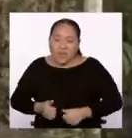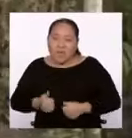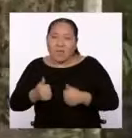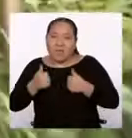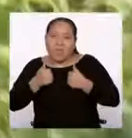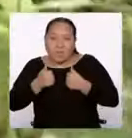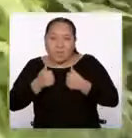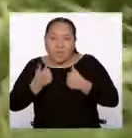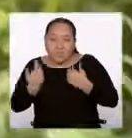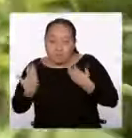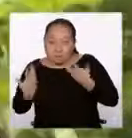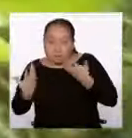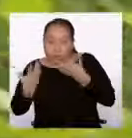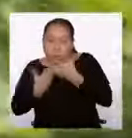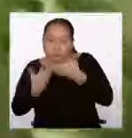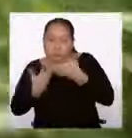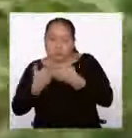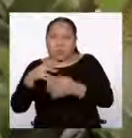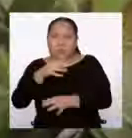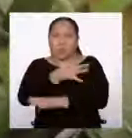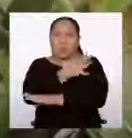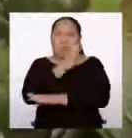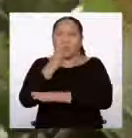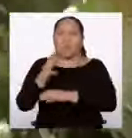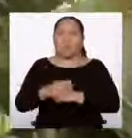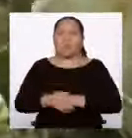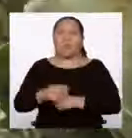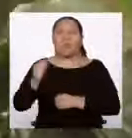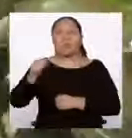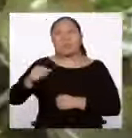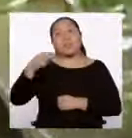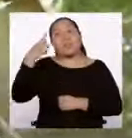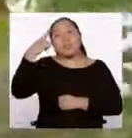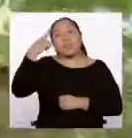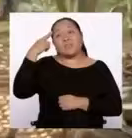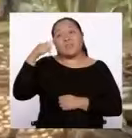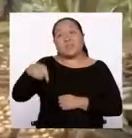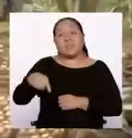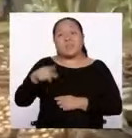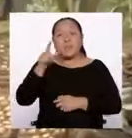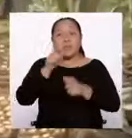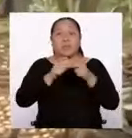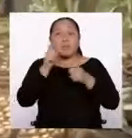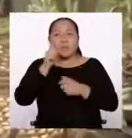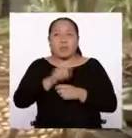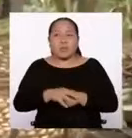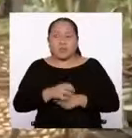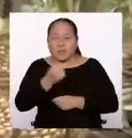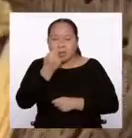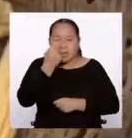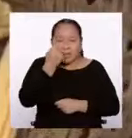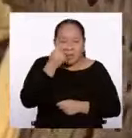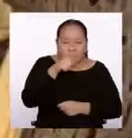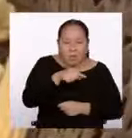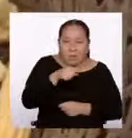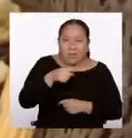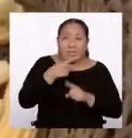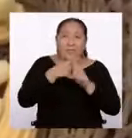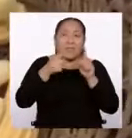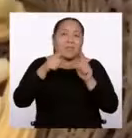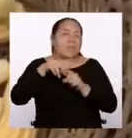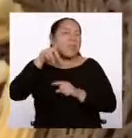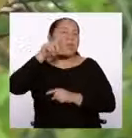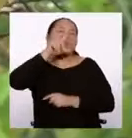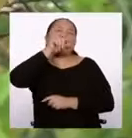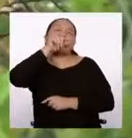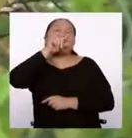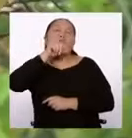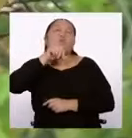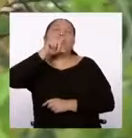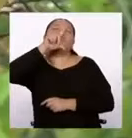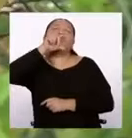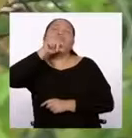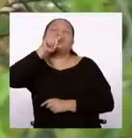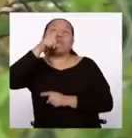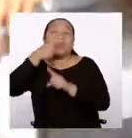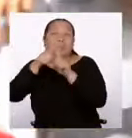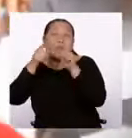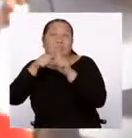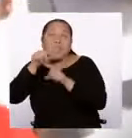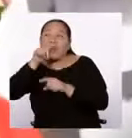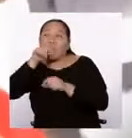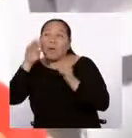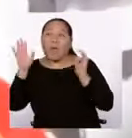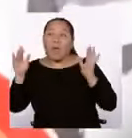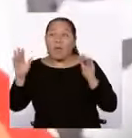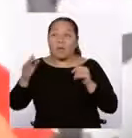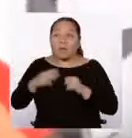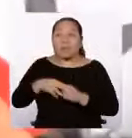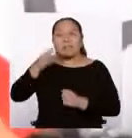armoniosa con el bosque. Entonces, por eso que ellos son capaces de reconocer distintos cantos de pajaritos, saben